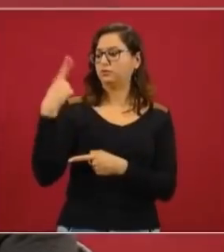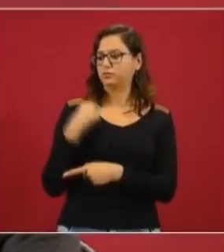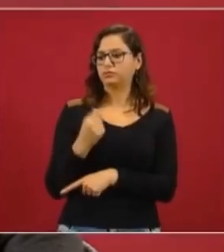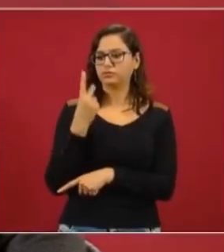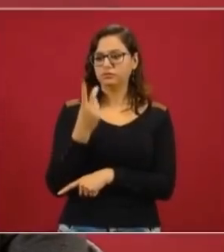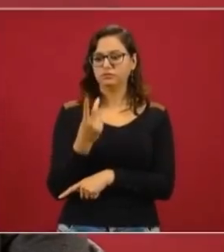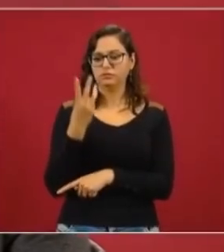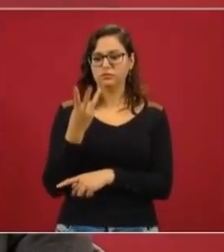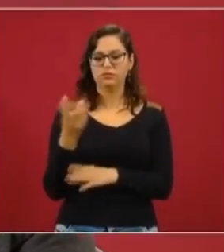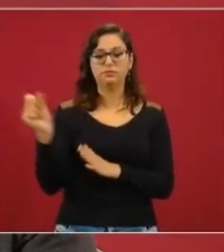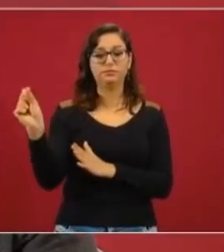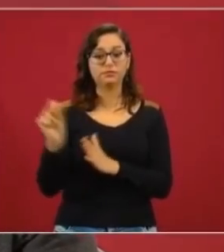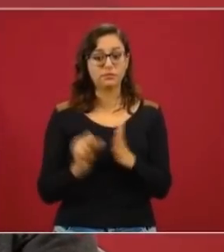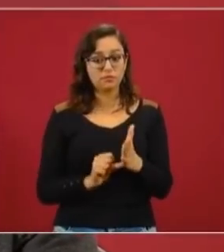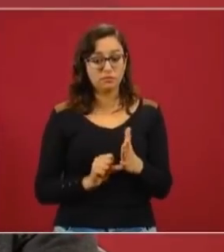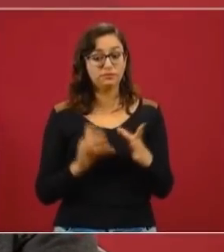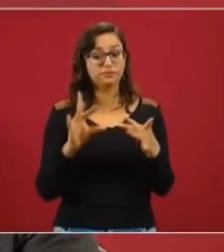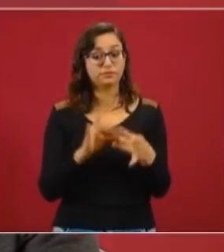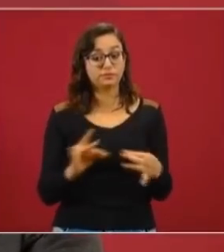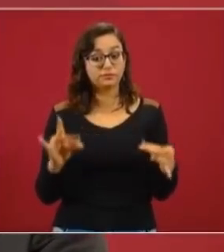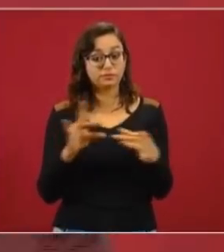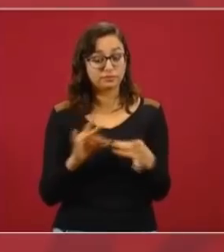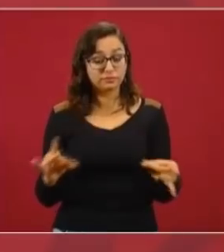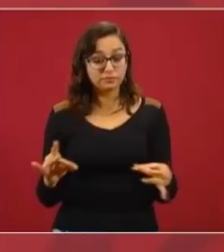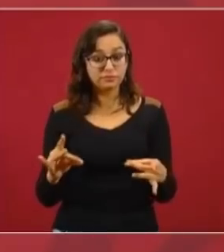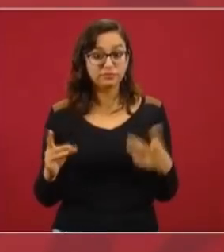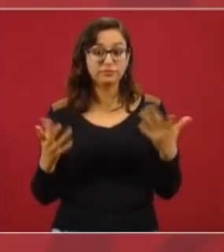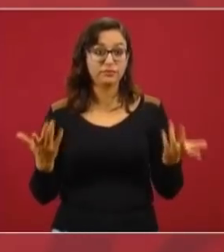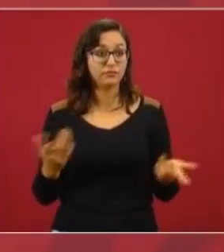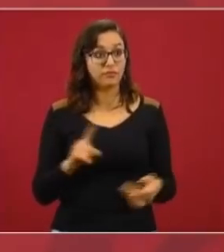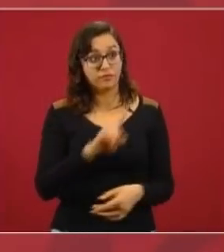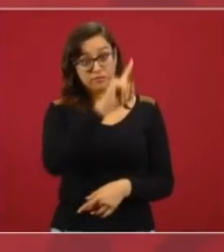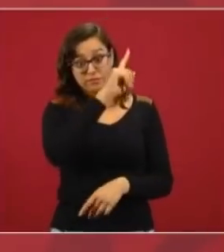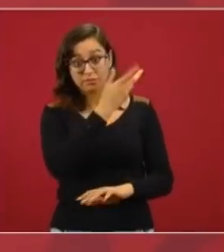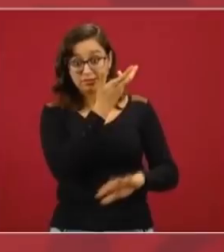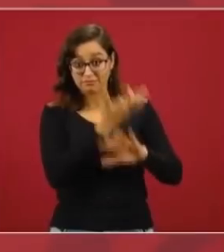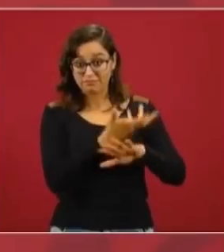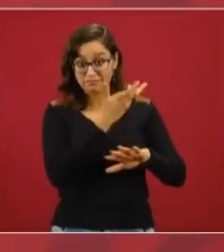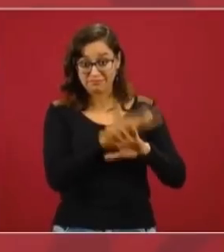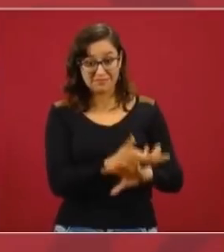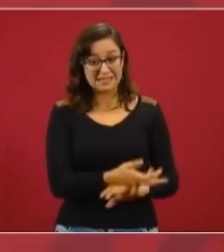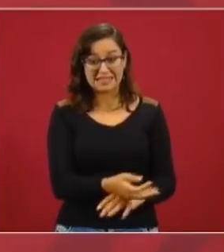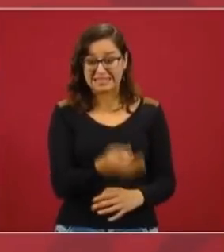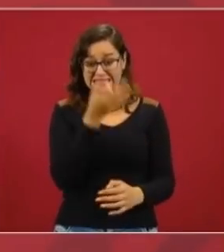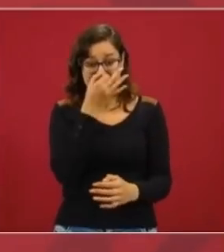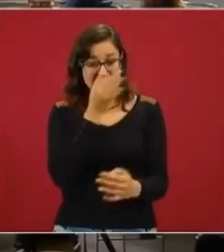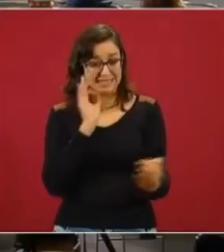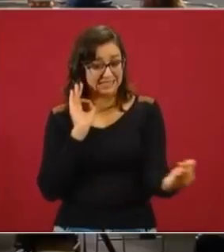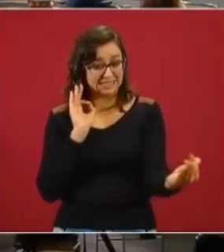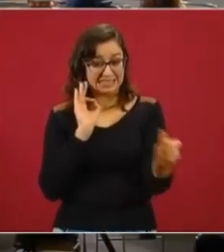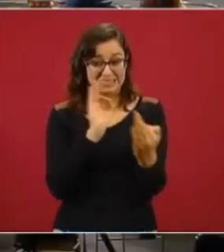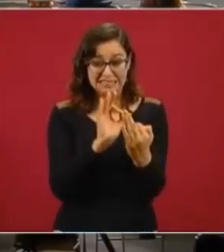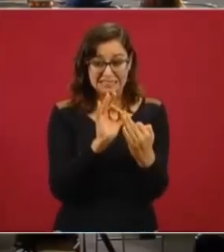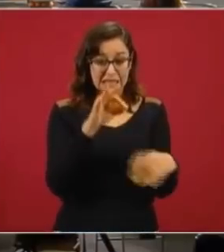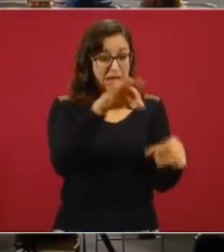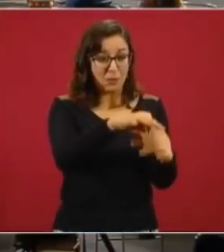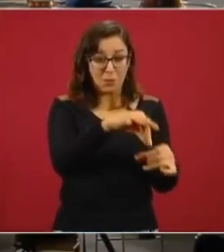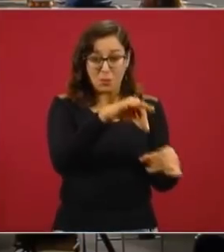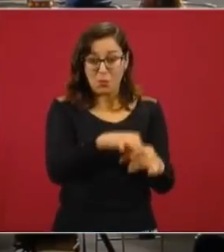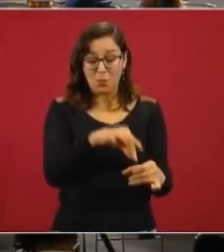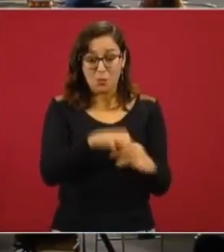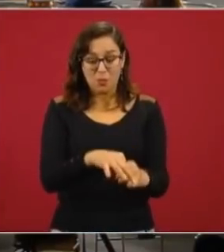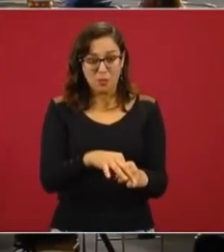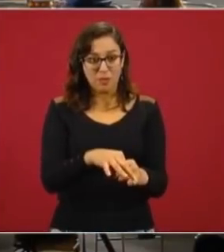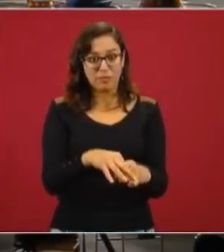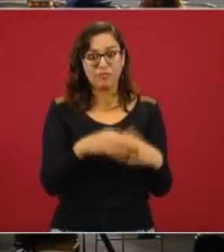que evitar que utilizaran esto en Estados Unidos para